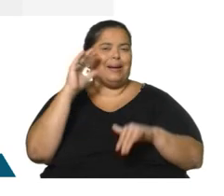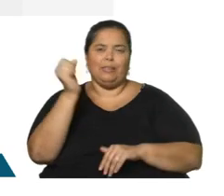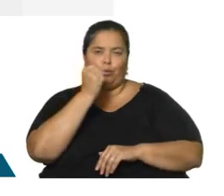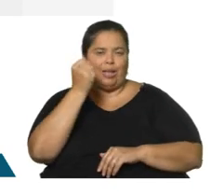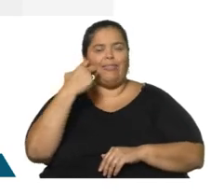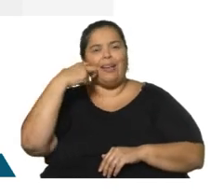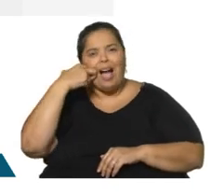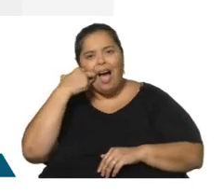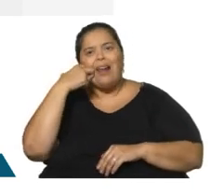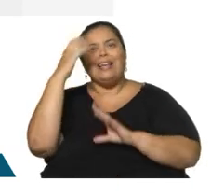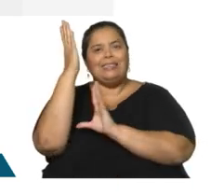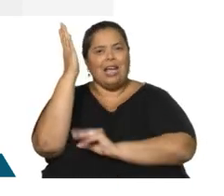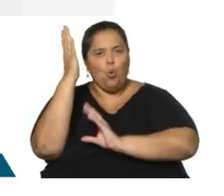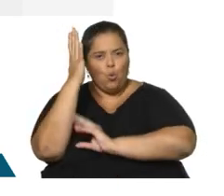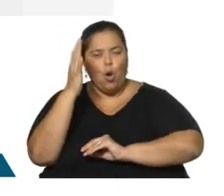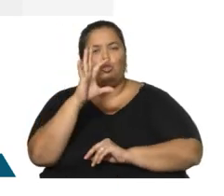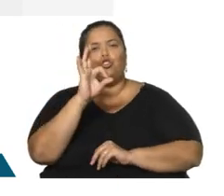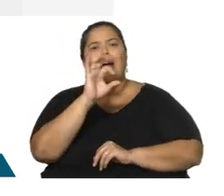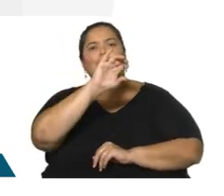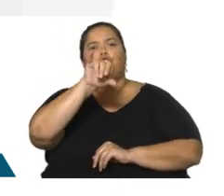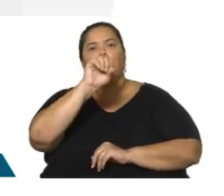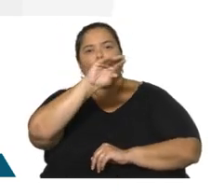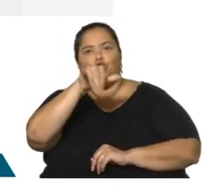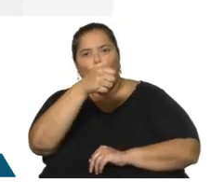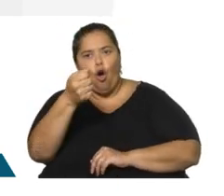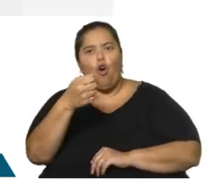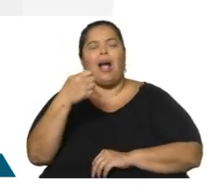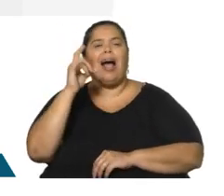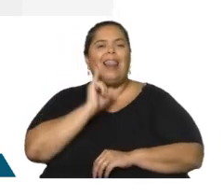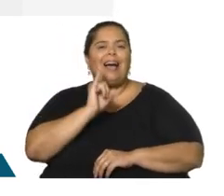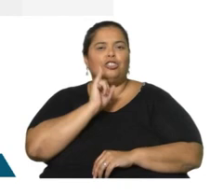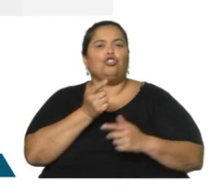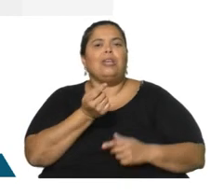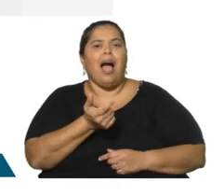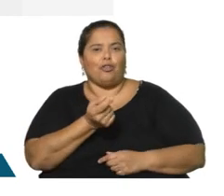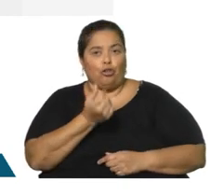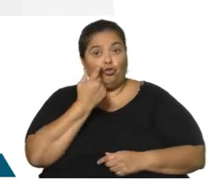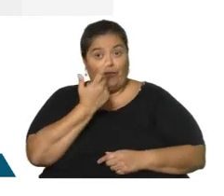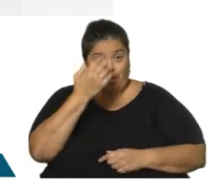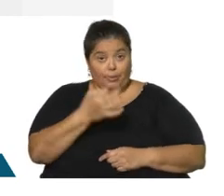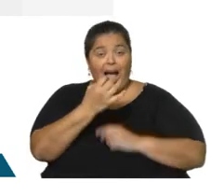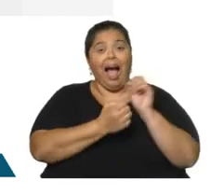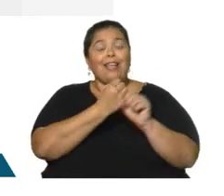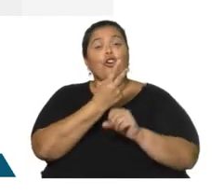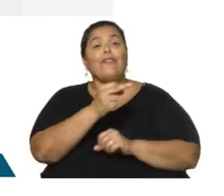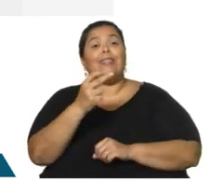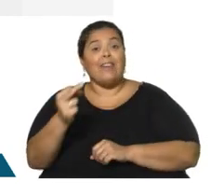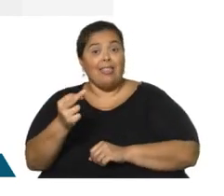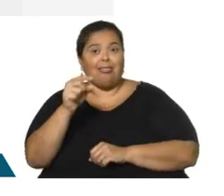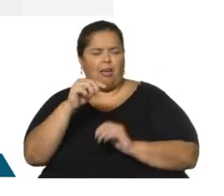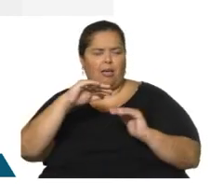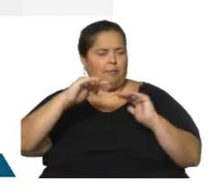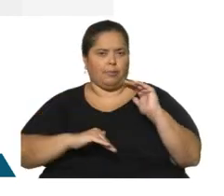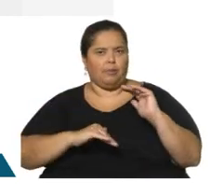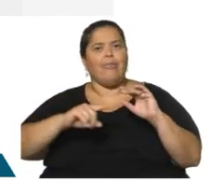soja, lácteos, arroz. Se observa el quiebre del año 2020 y el nuevo impulso pospandemia. Pero si